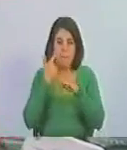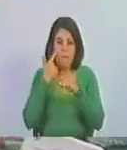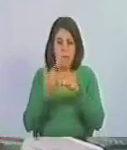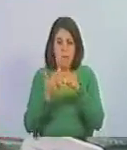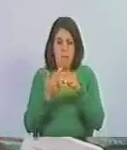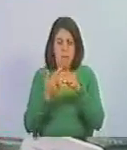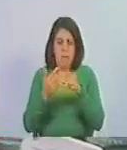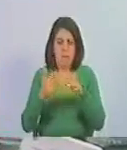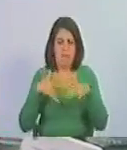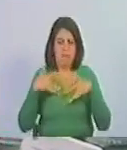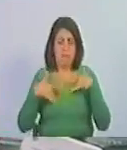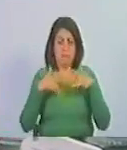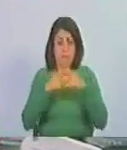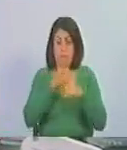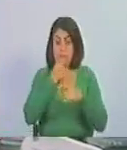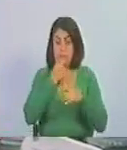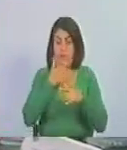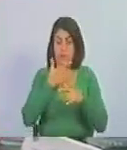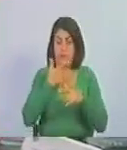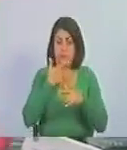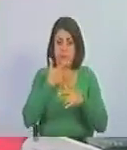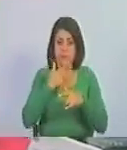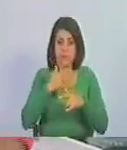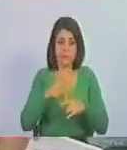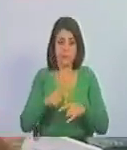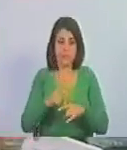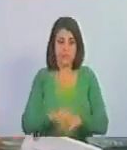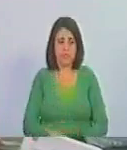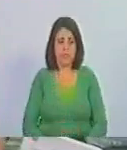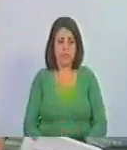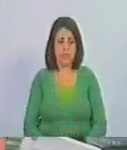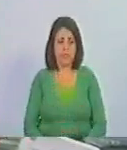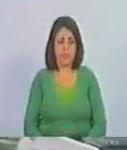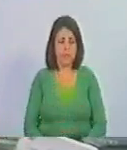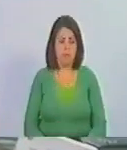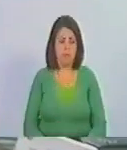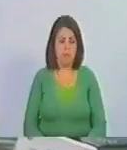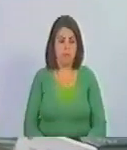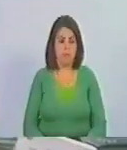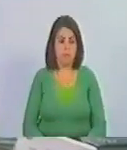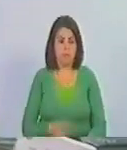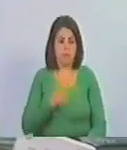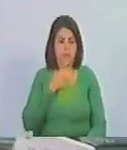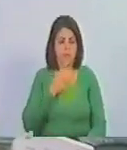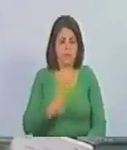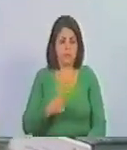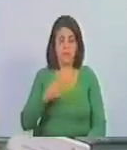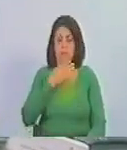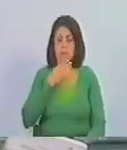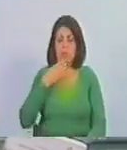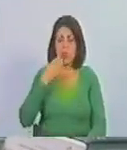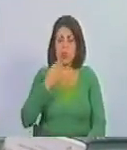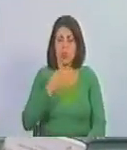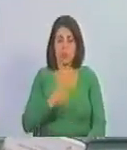Aquello fue un acto bello en el canto y en contenido. Y la juventud,